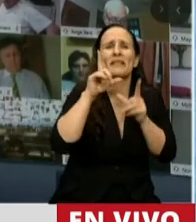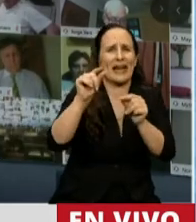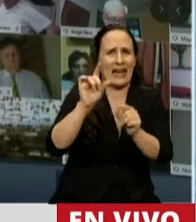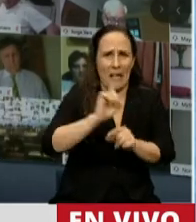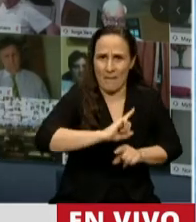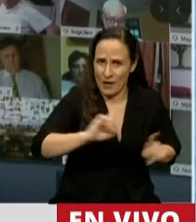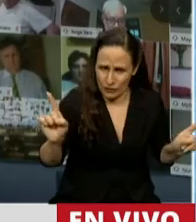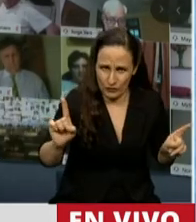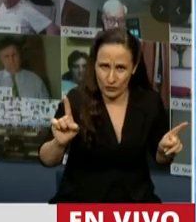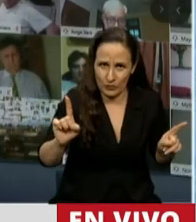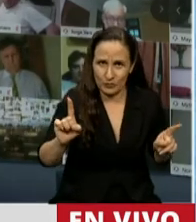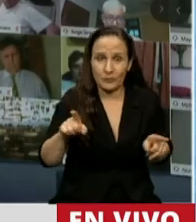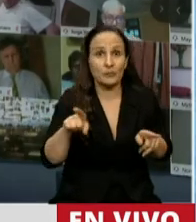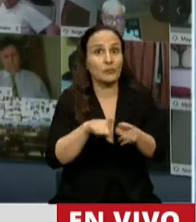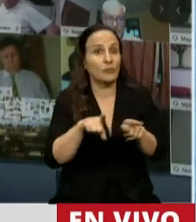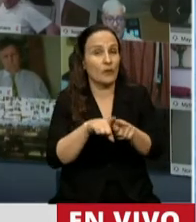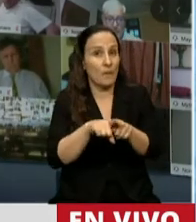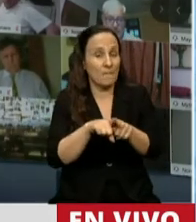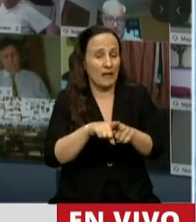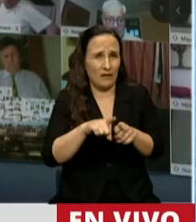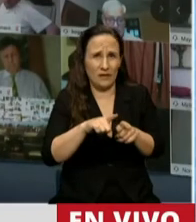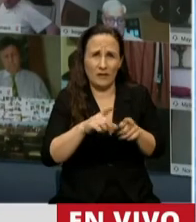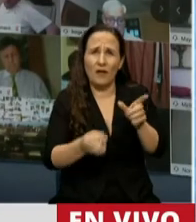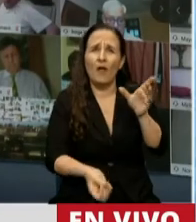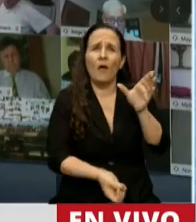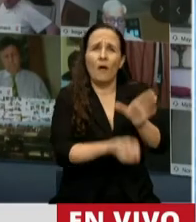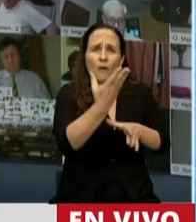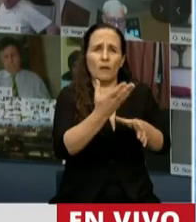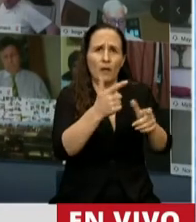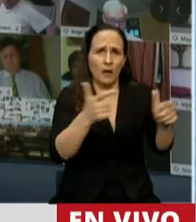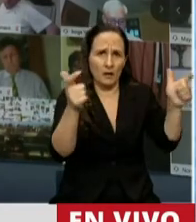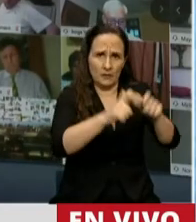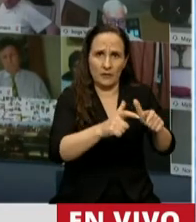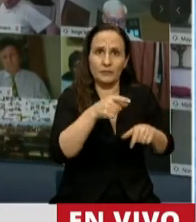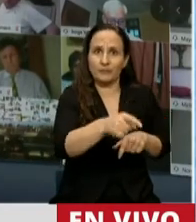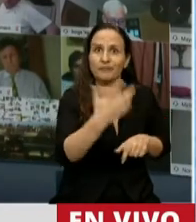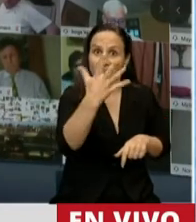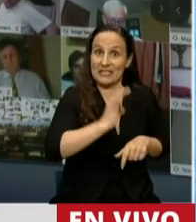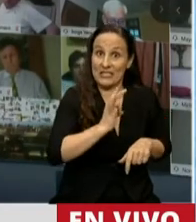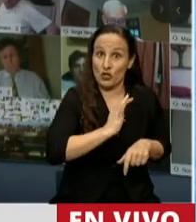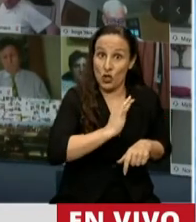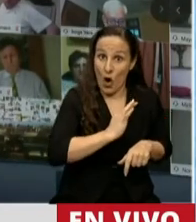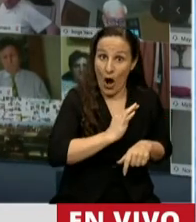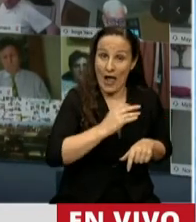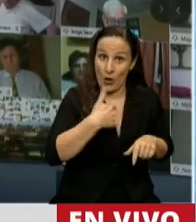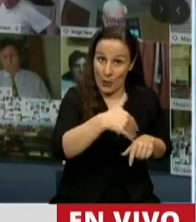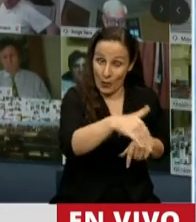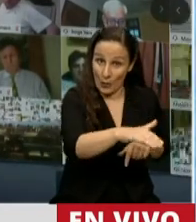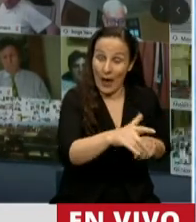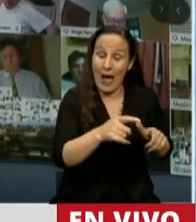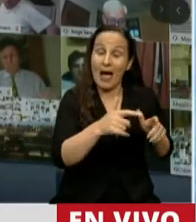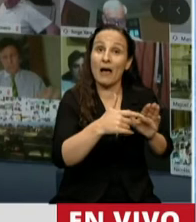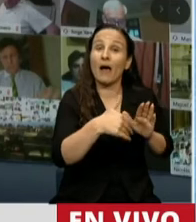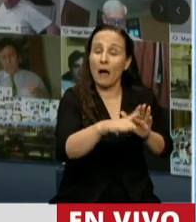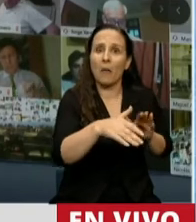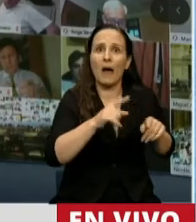que, como lo plantea la creación de este Consejo, que va a durar cinco años, va a acceder a esta